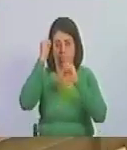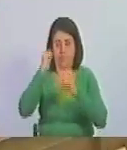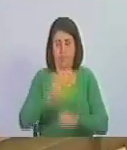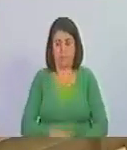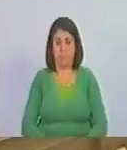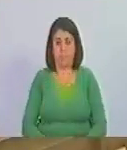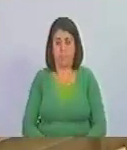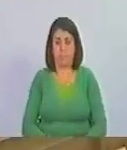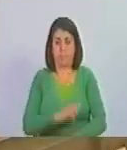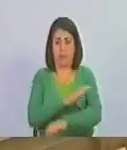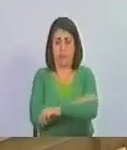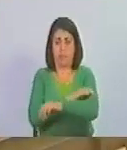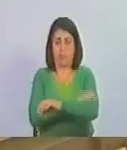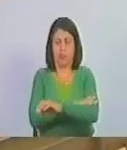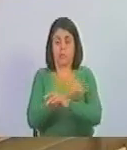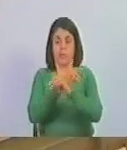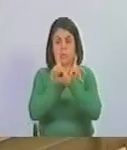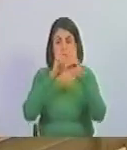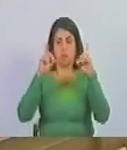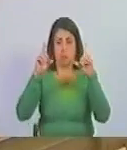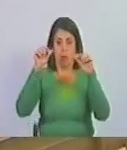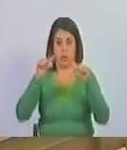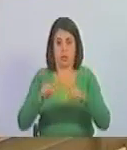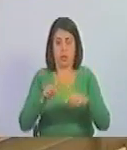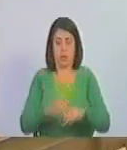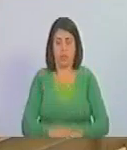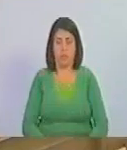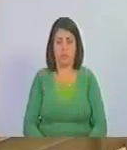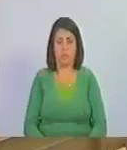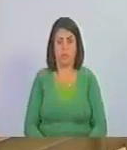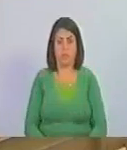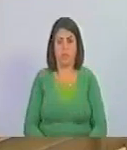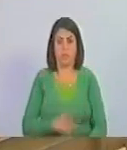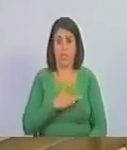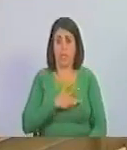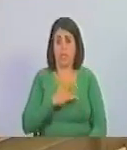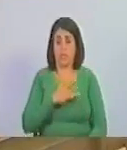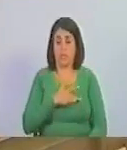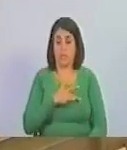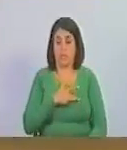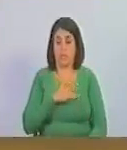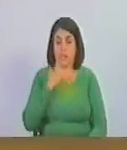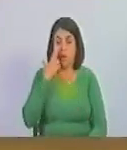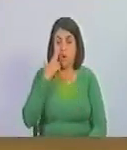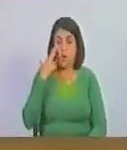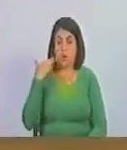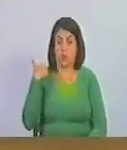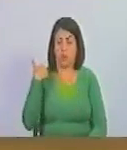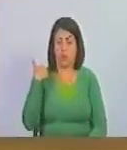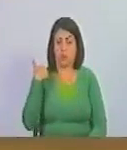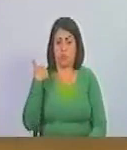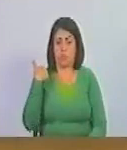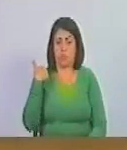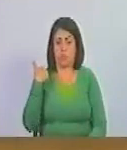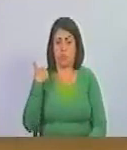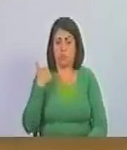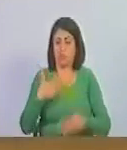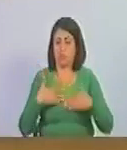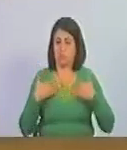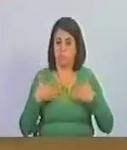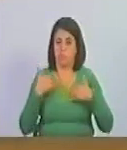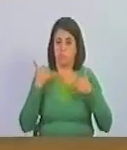La oposición democrática se siente orgullosa, de